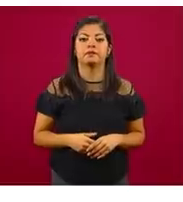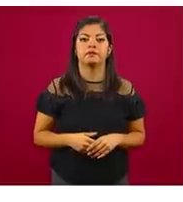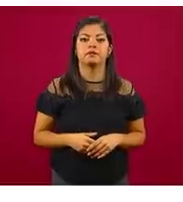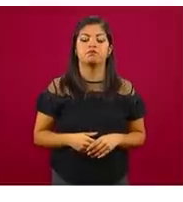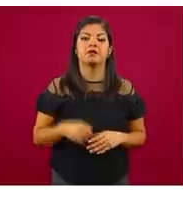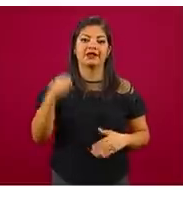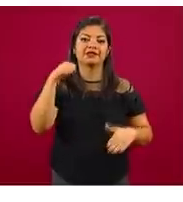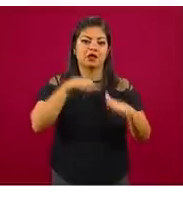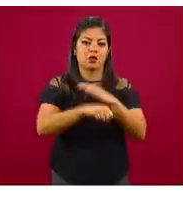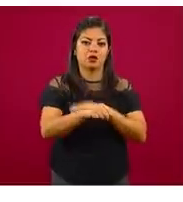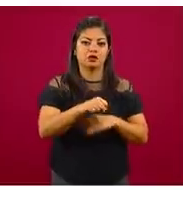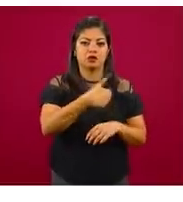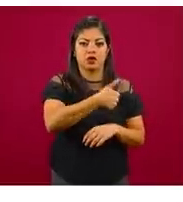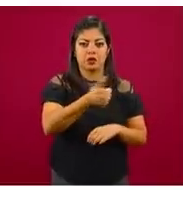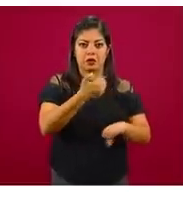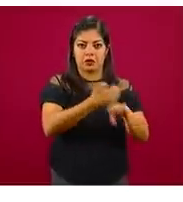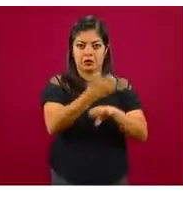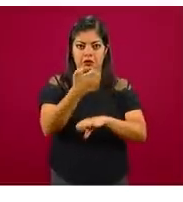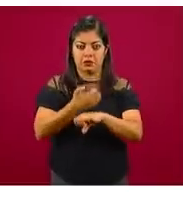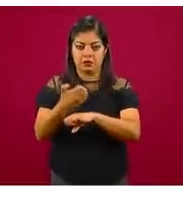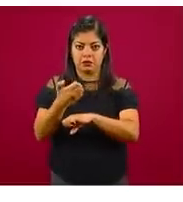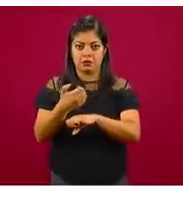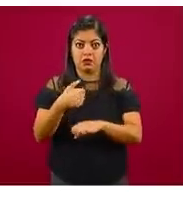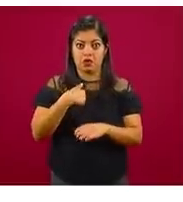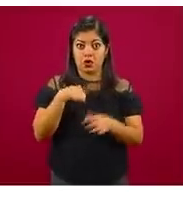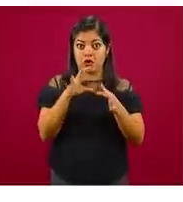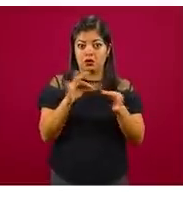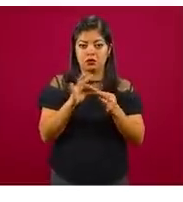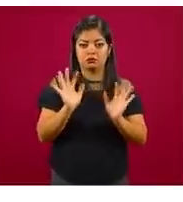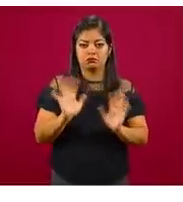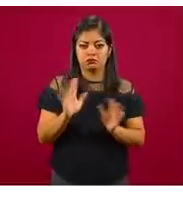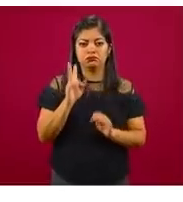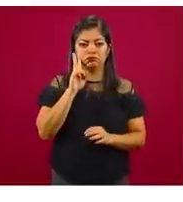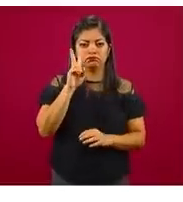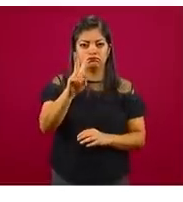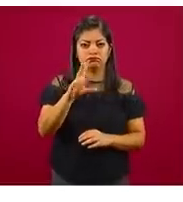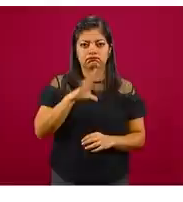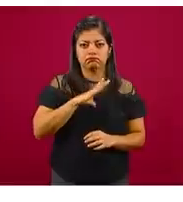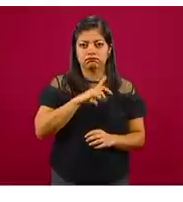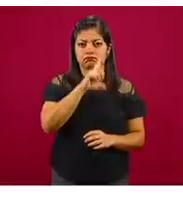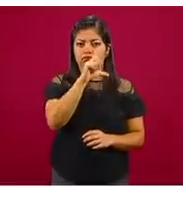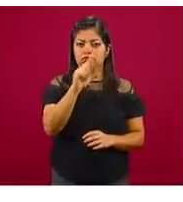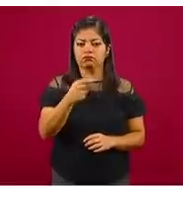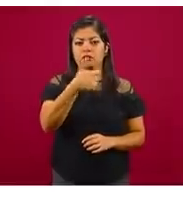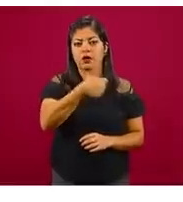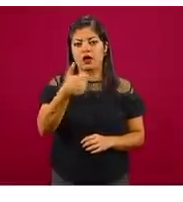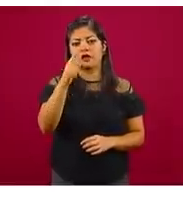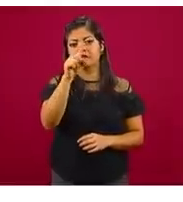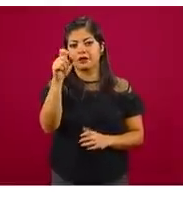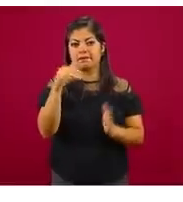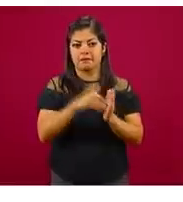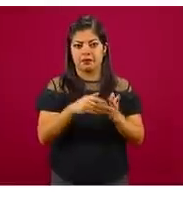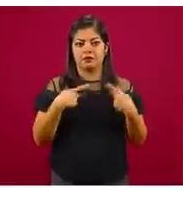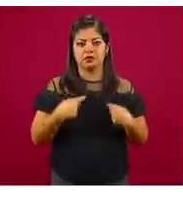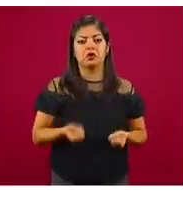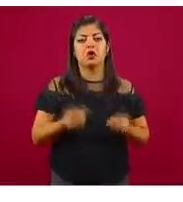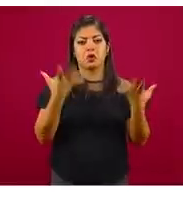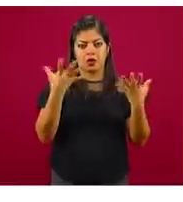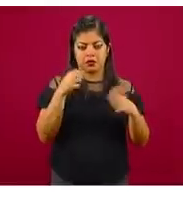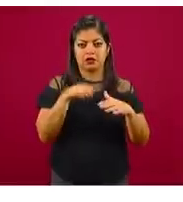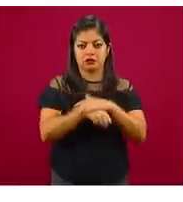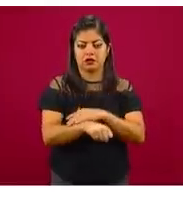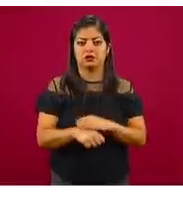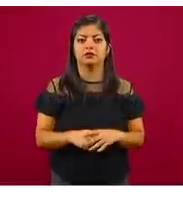secuestro por entidad federativa, no me detengo. Cifras absolutas y tasa por 100 mil habitantes. Adelante, por favor.